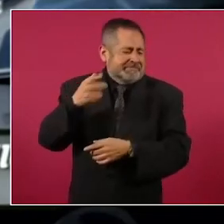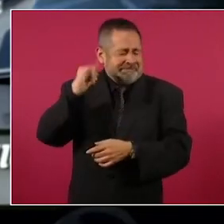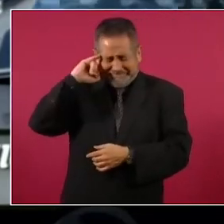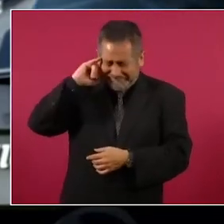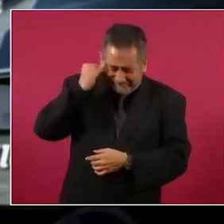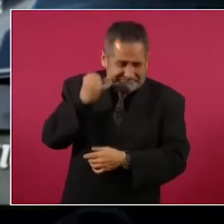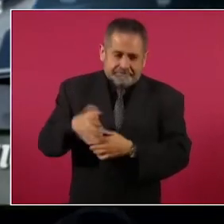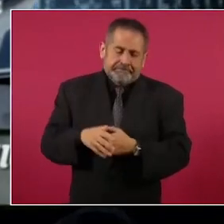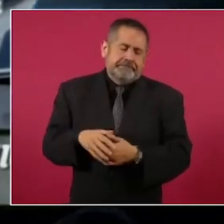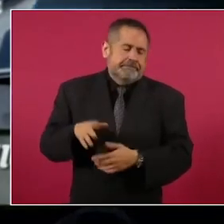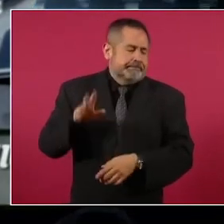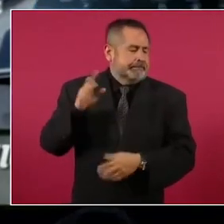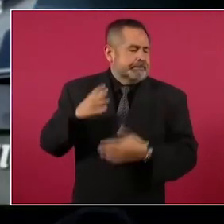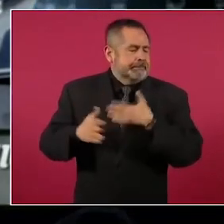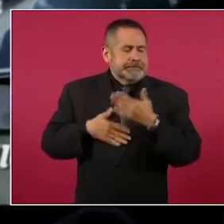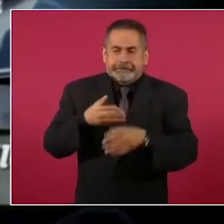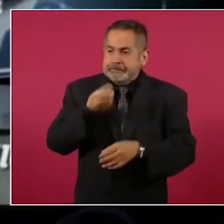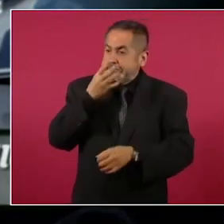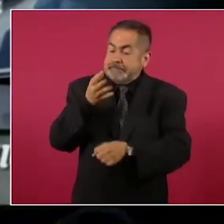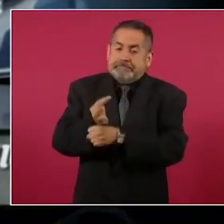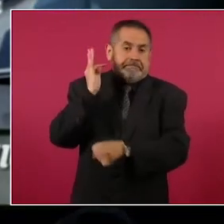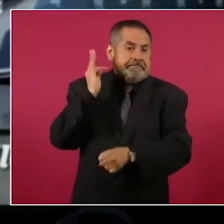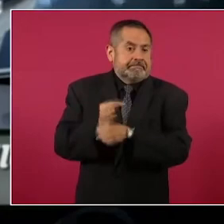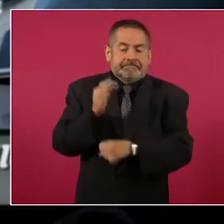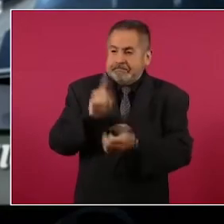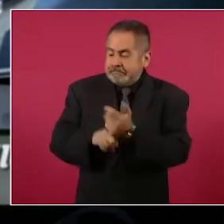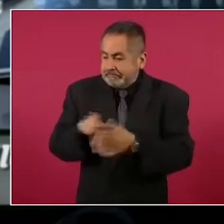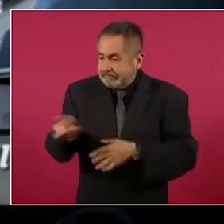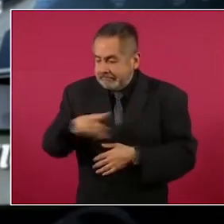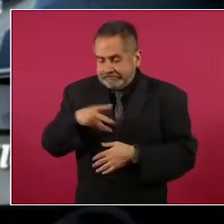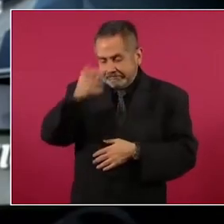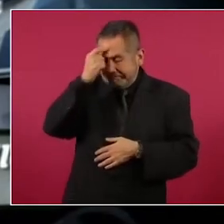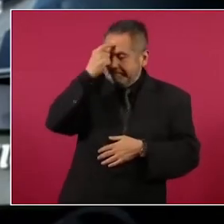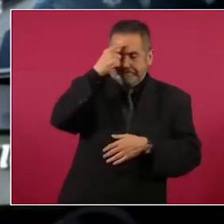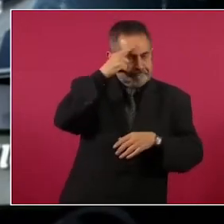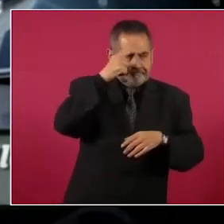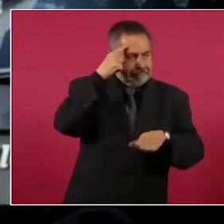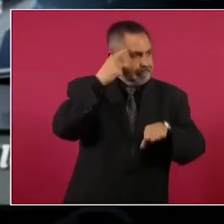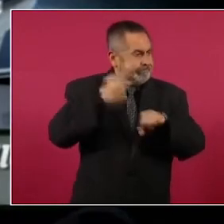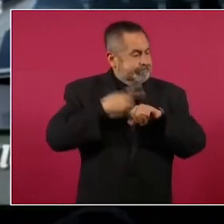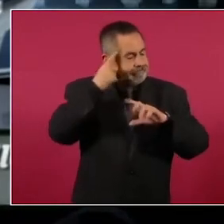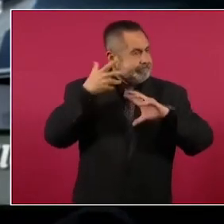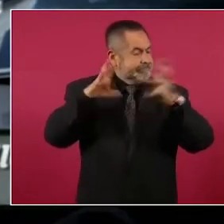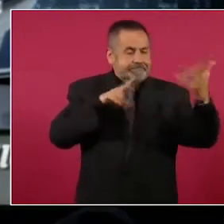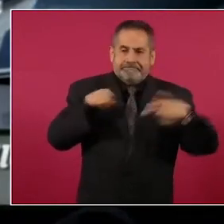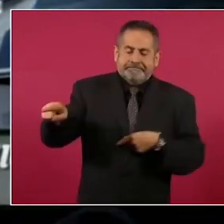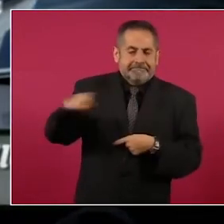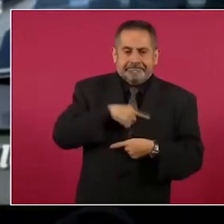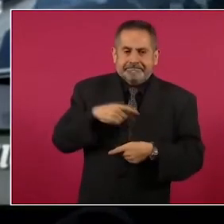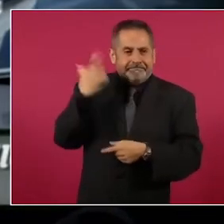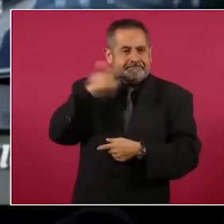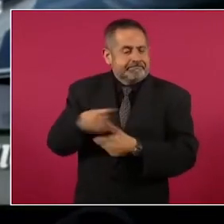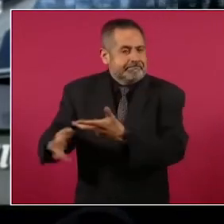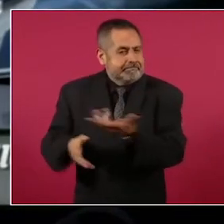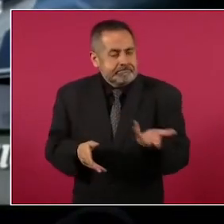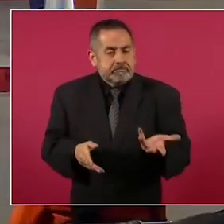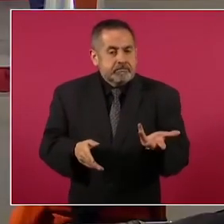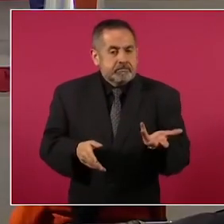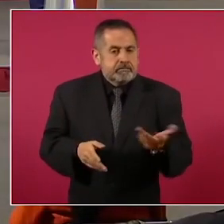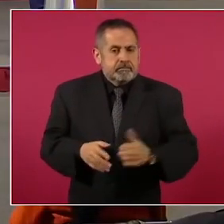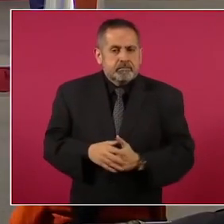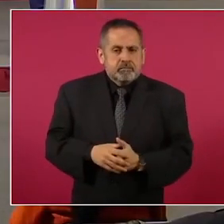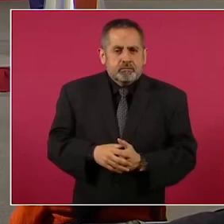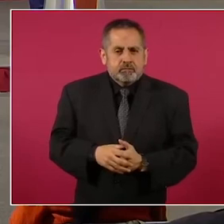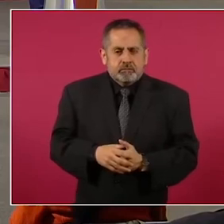muy divertidos, o acabamos en el psiquiatra de aquí, cabrón, ¿eh? Claro, claro, claro. Pero bueno, ¿cómo va? Bien,